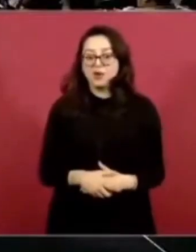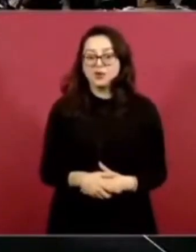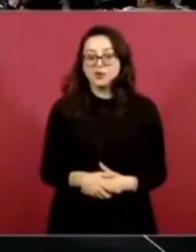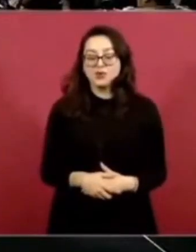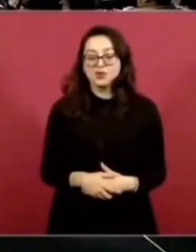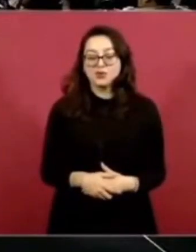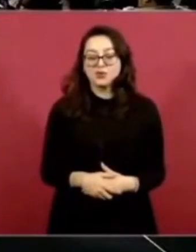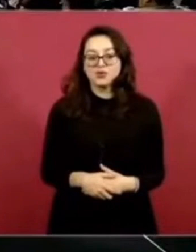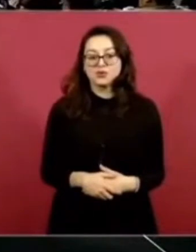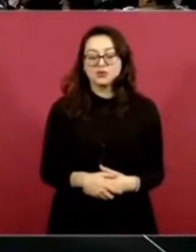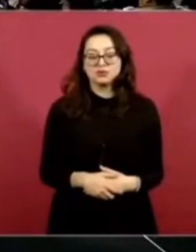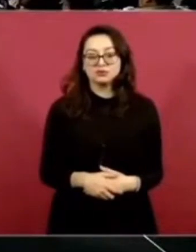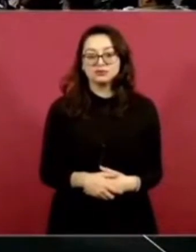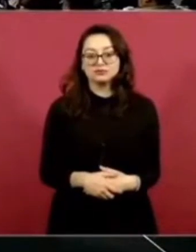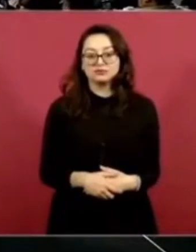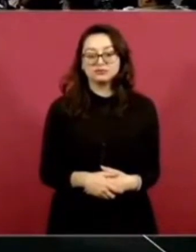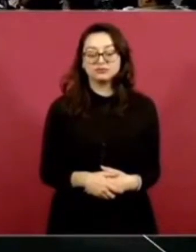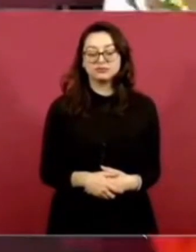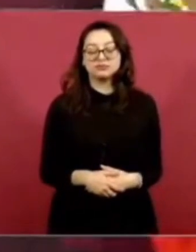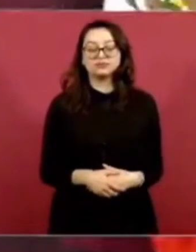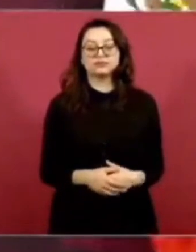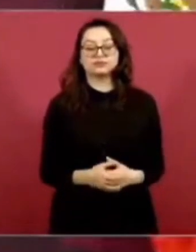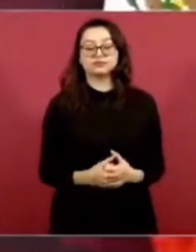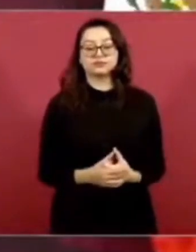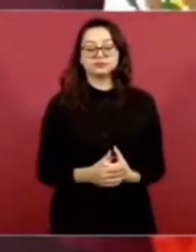Nada más, eh,